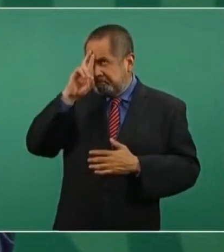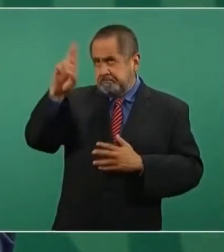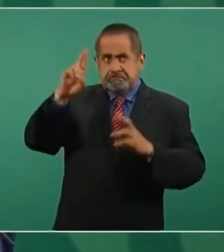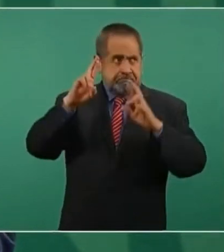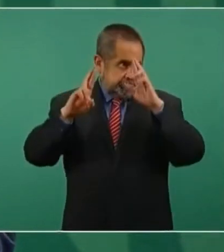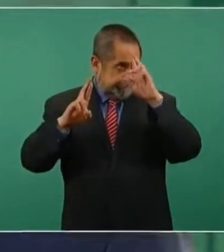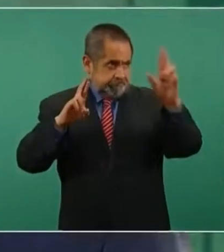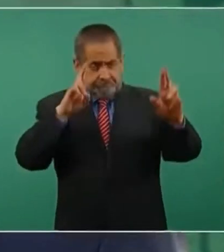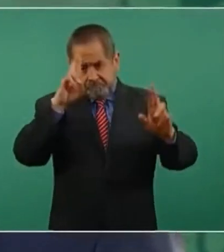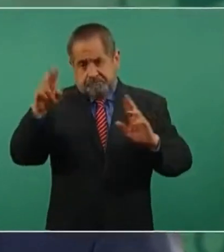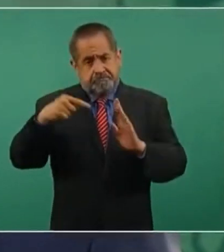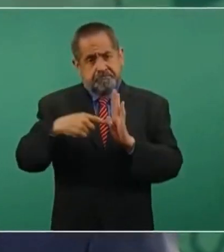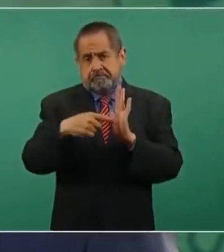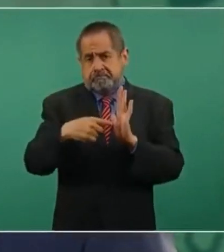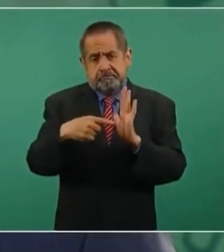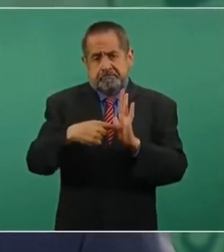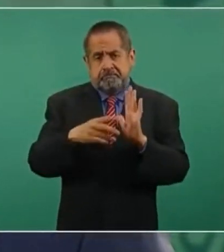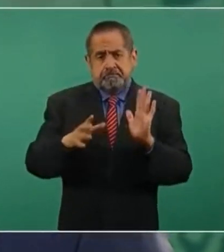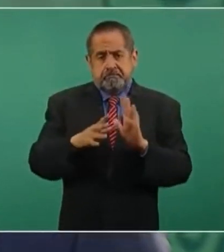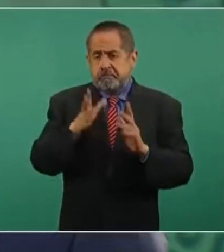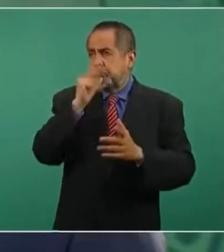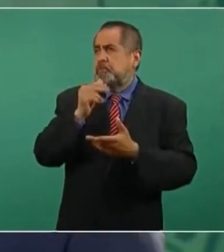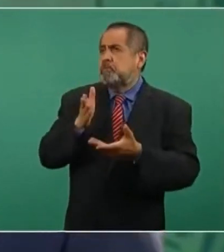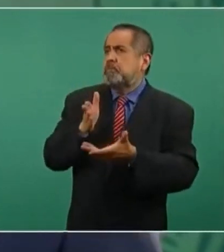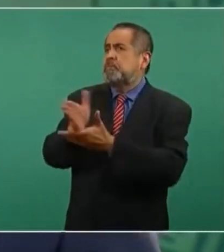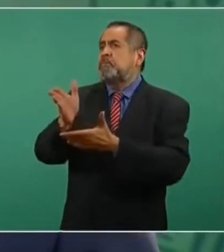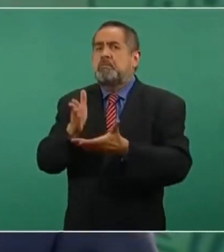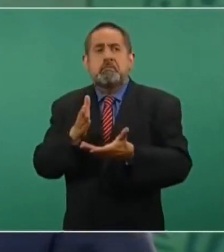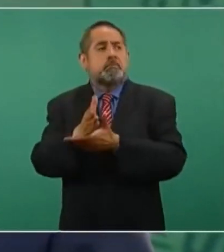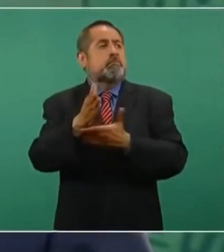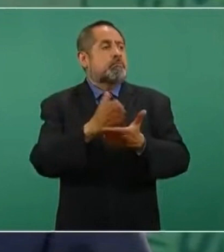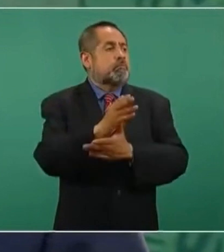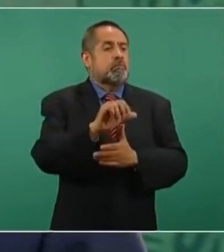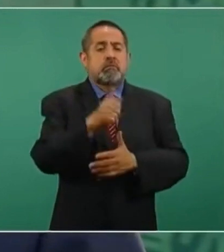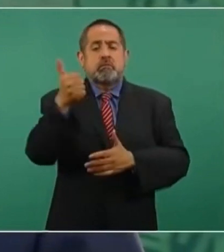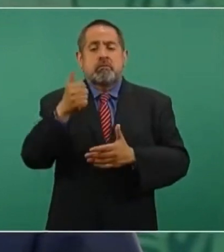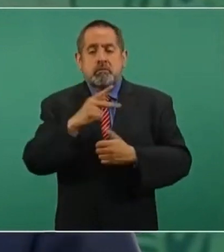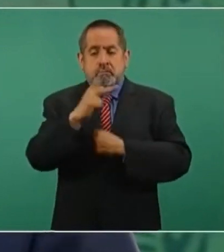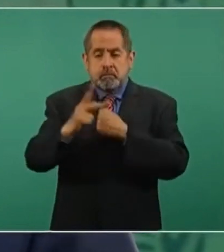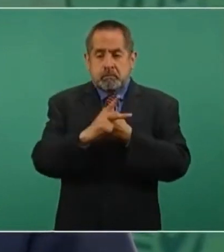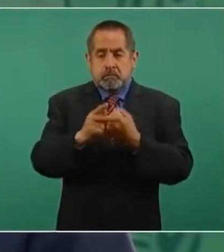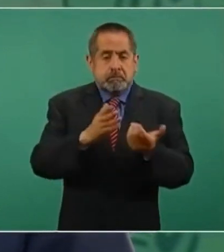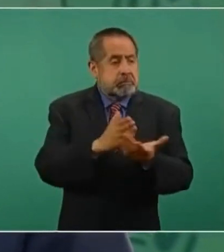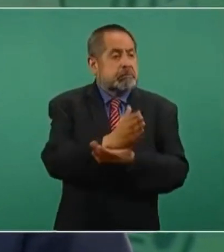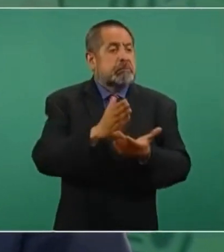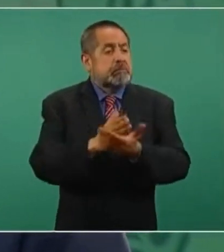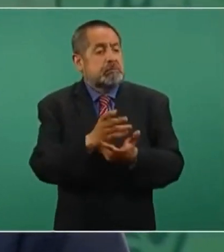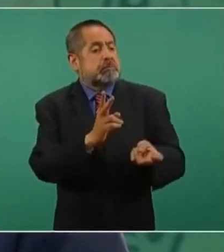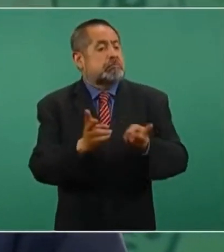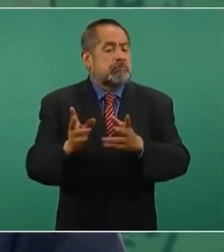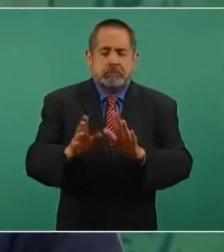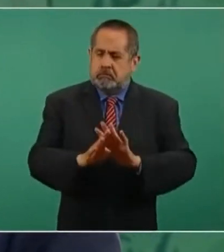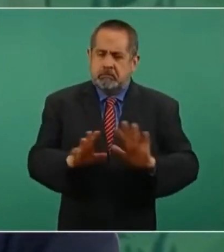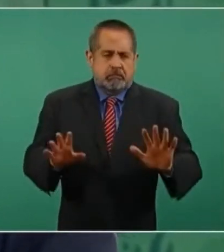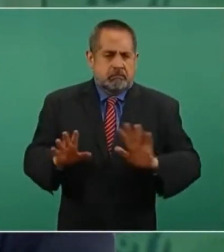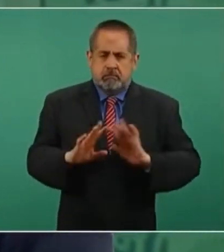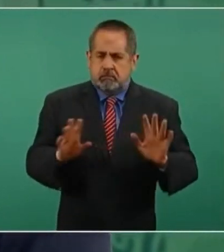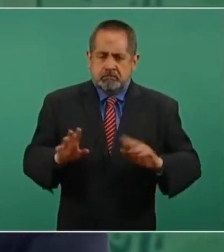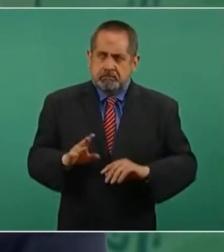principios de no intervención y de autodeterminación de los pueblos,